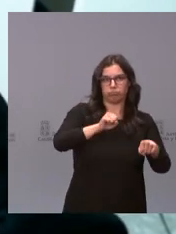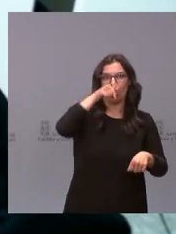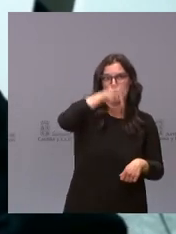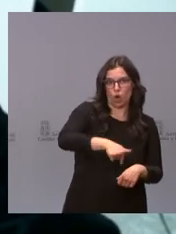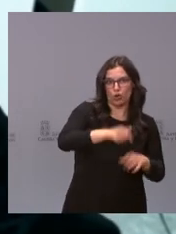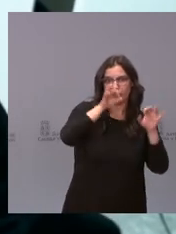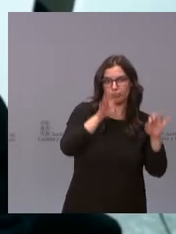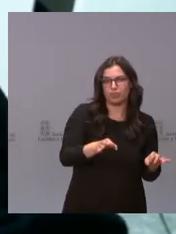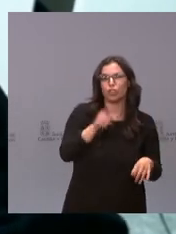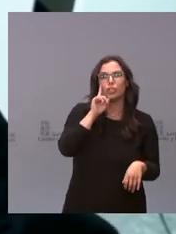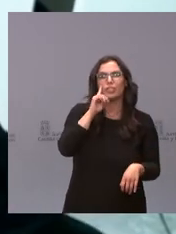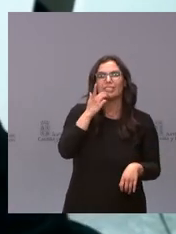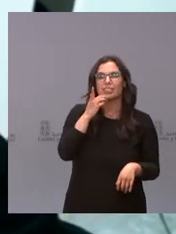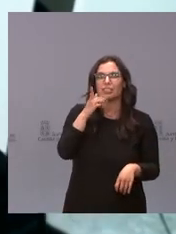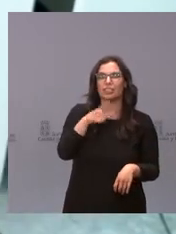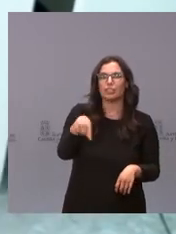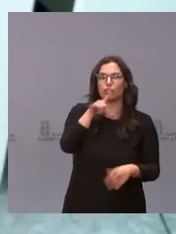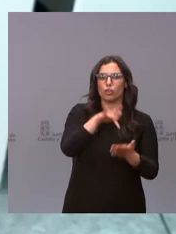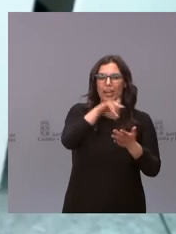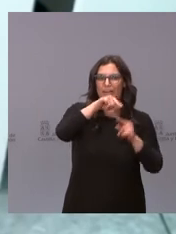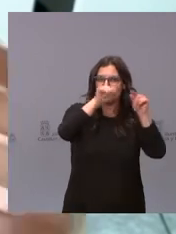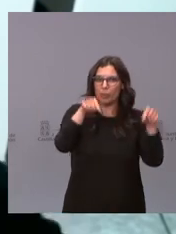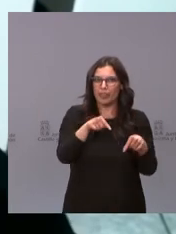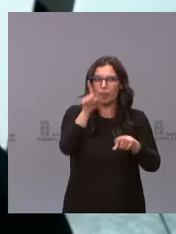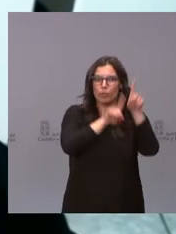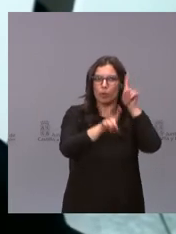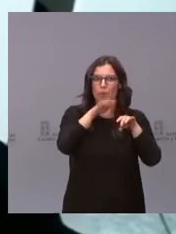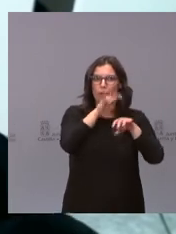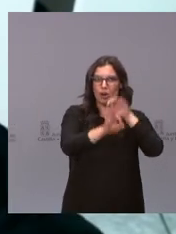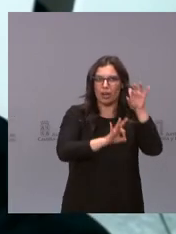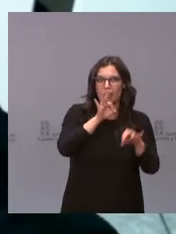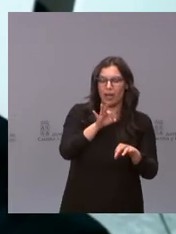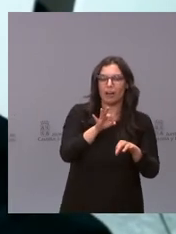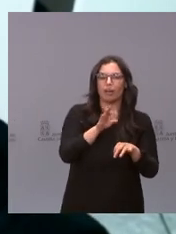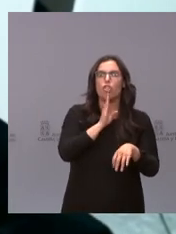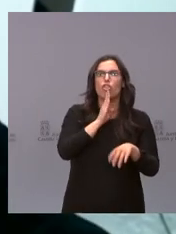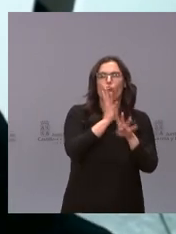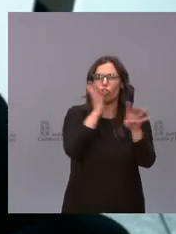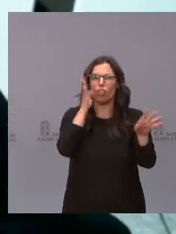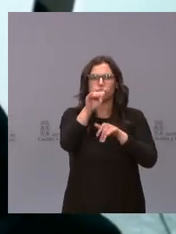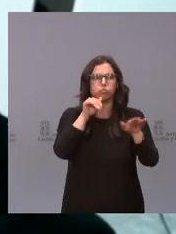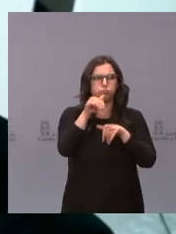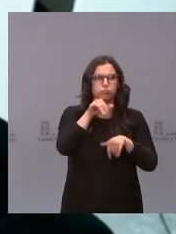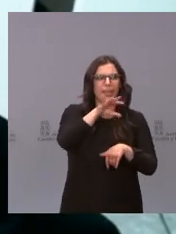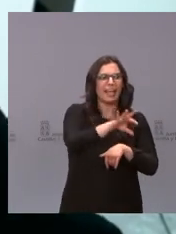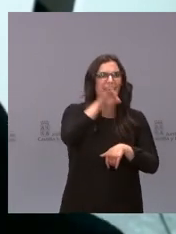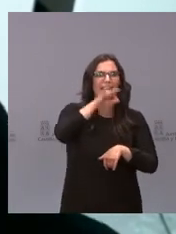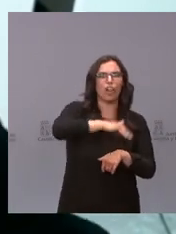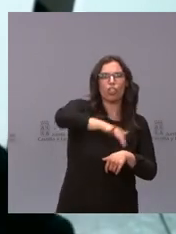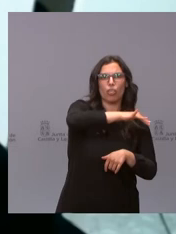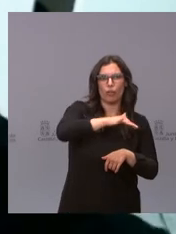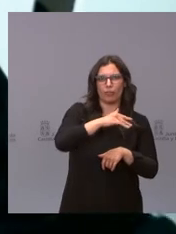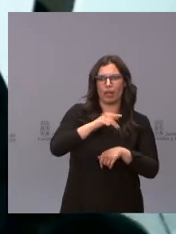encontrando excesivos problemas en la provincia porque han tardado tanto en escoger el lugar donde se iba a hacer esa vacunación masiva y